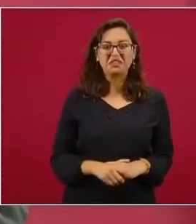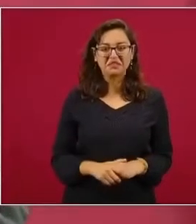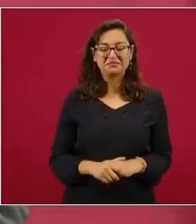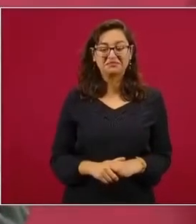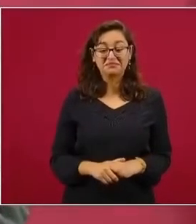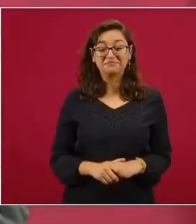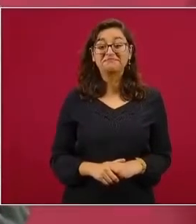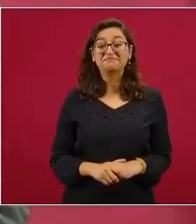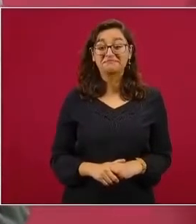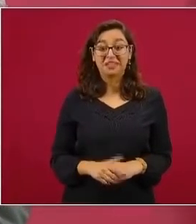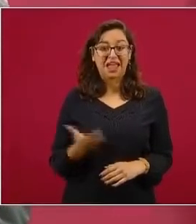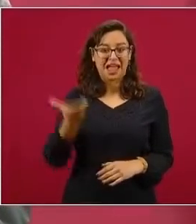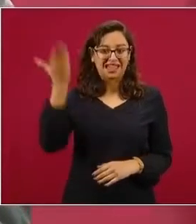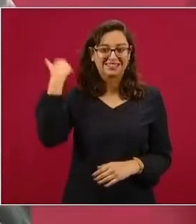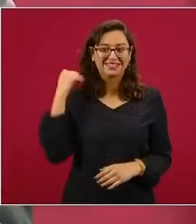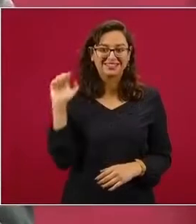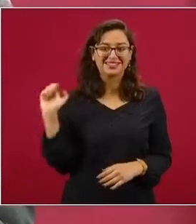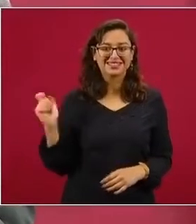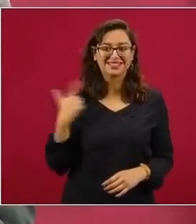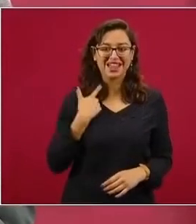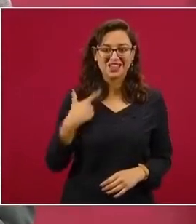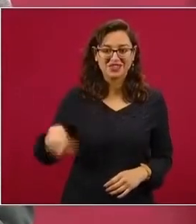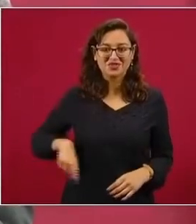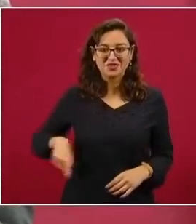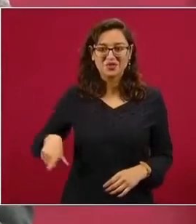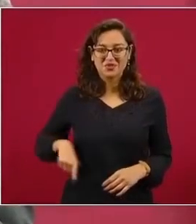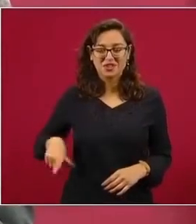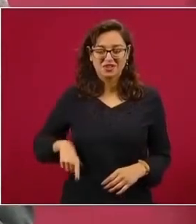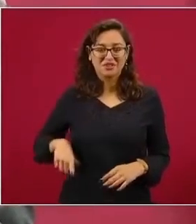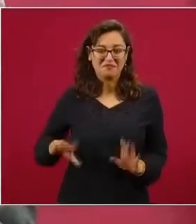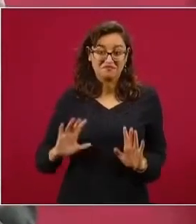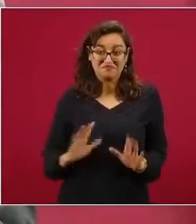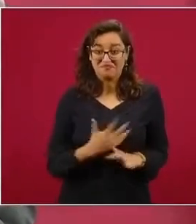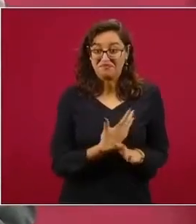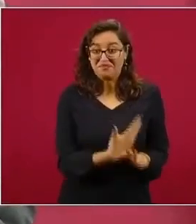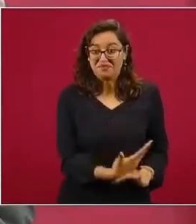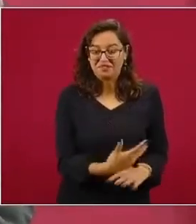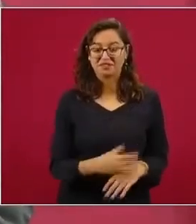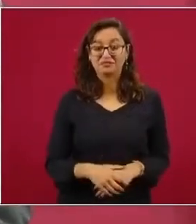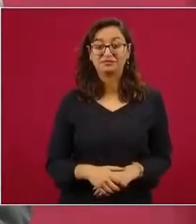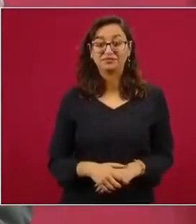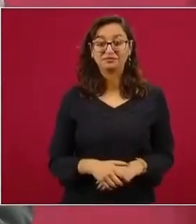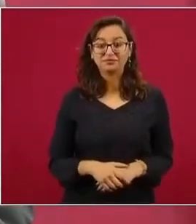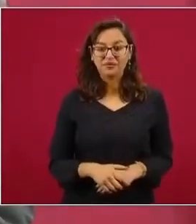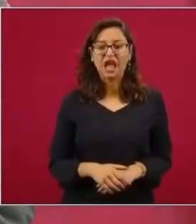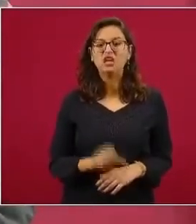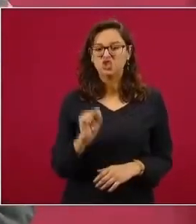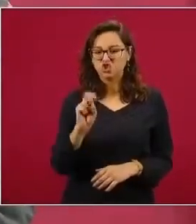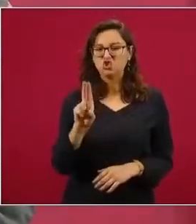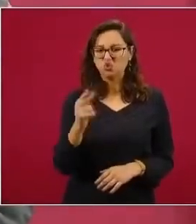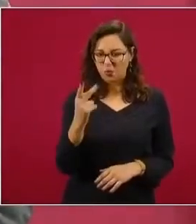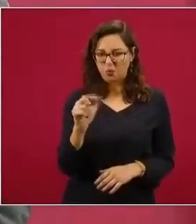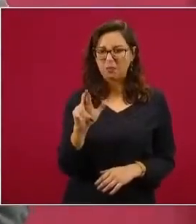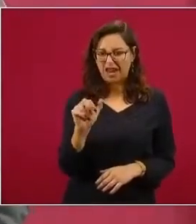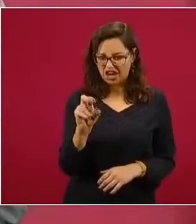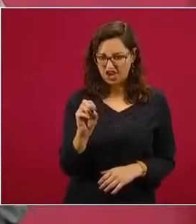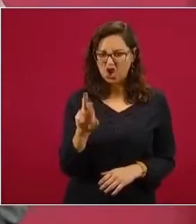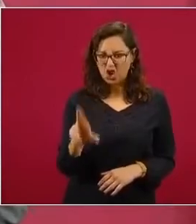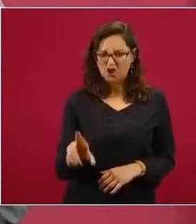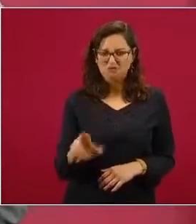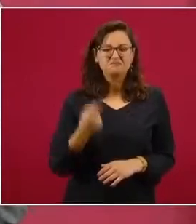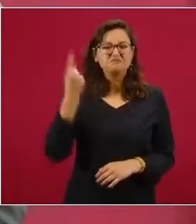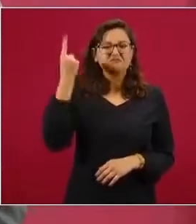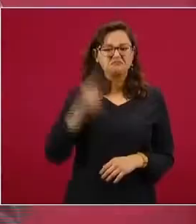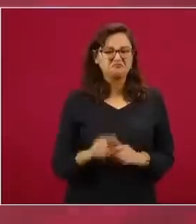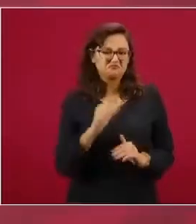no sé cuál era el término que usaban, pero sí, superiores, por instrucciones